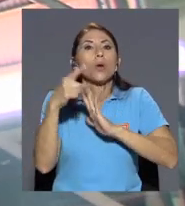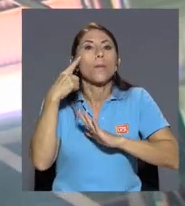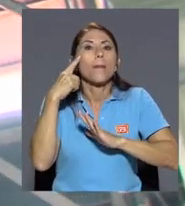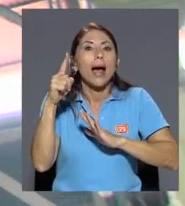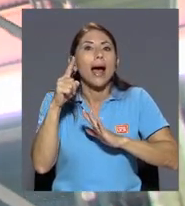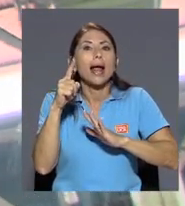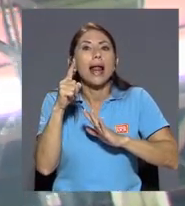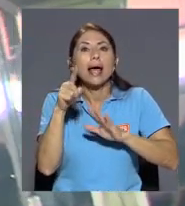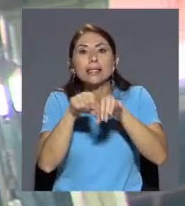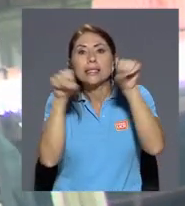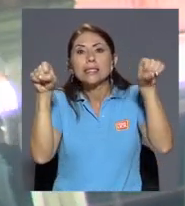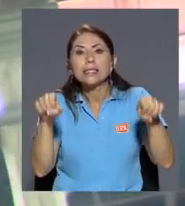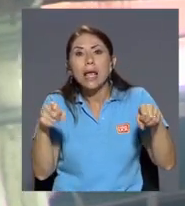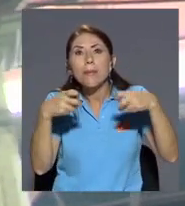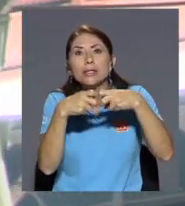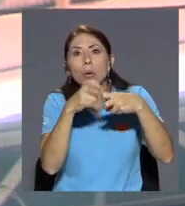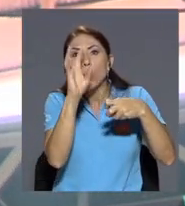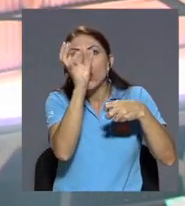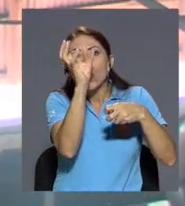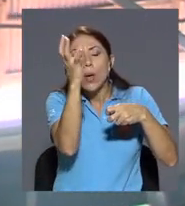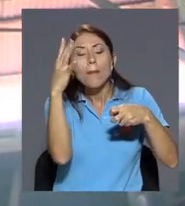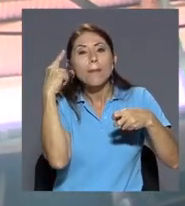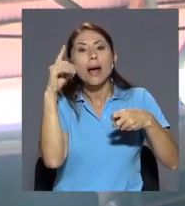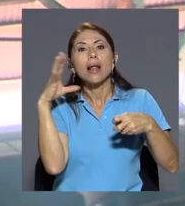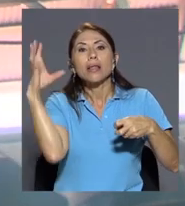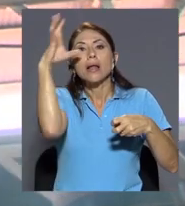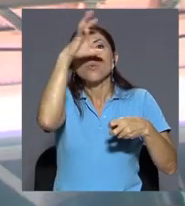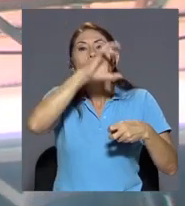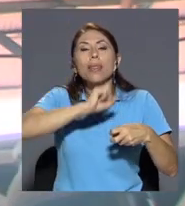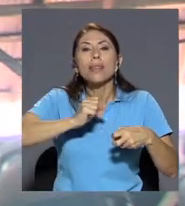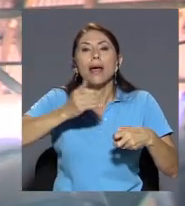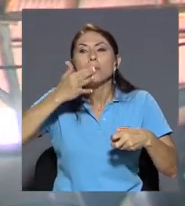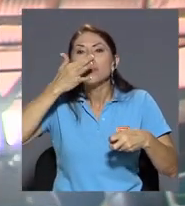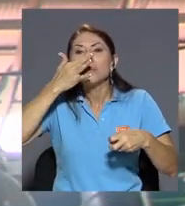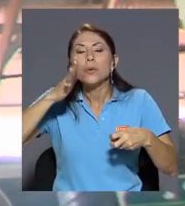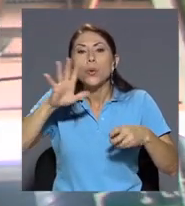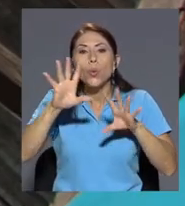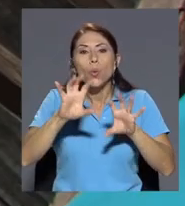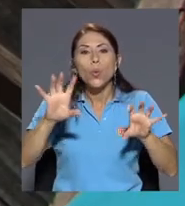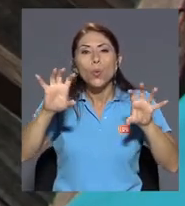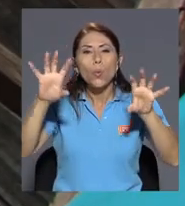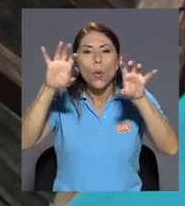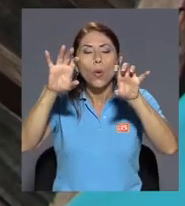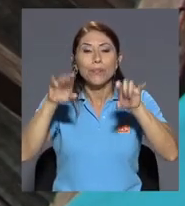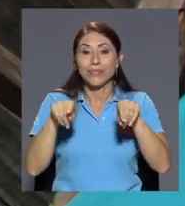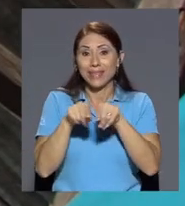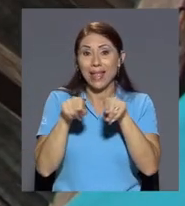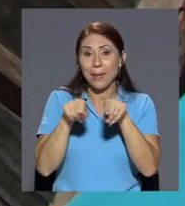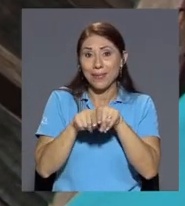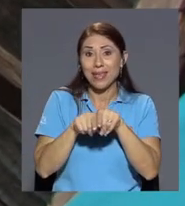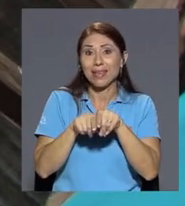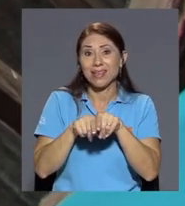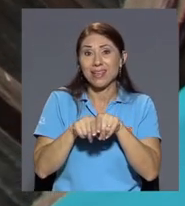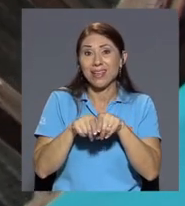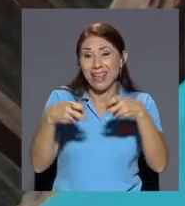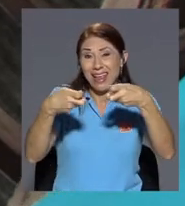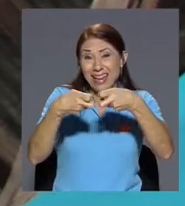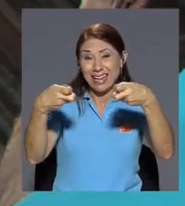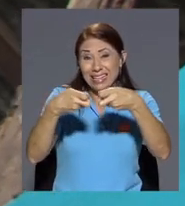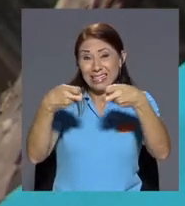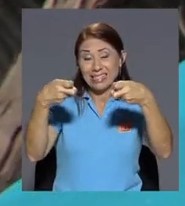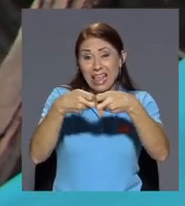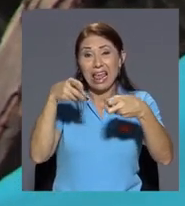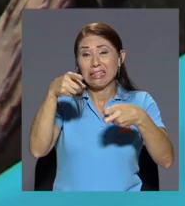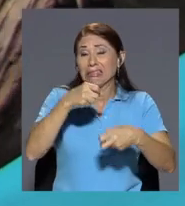incendios tiene que tener bueno hay que eliminar por ejemplo toda una red eléctrica obsoleta que